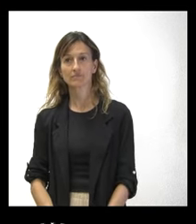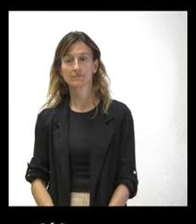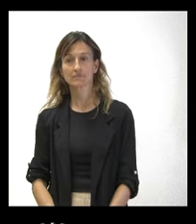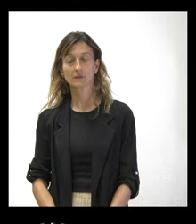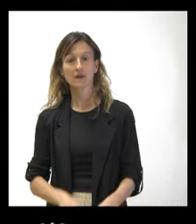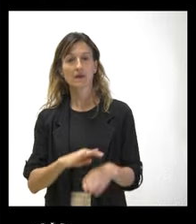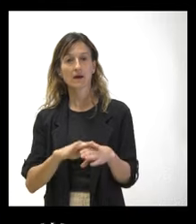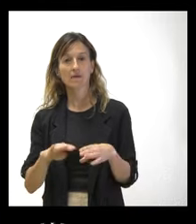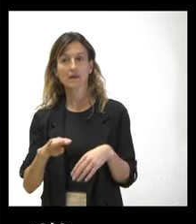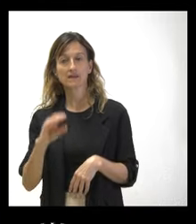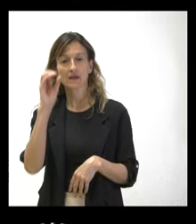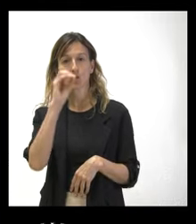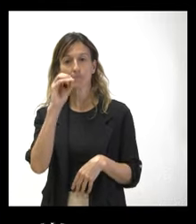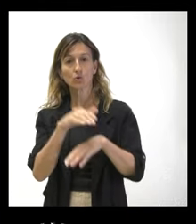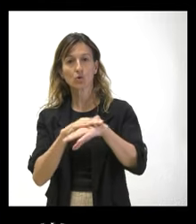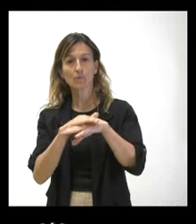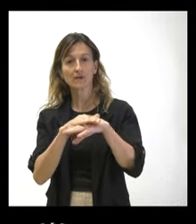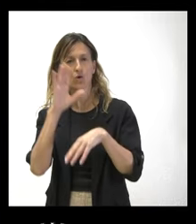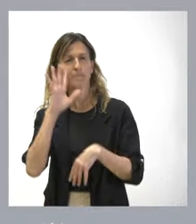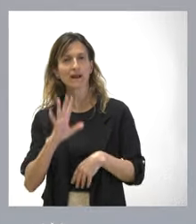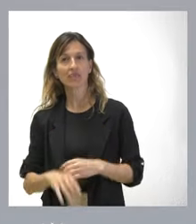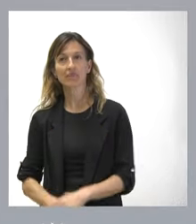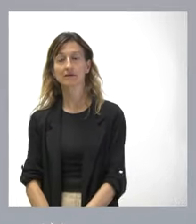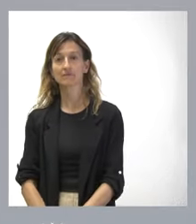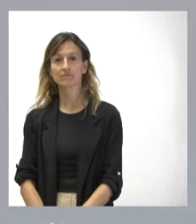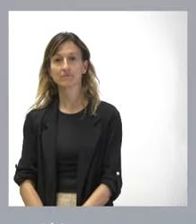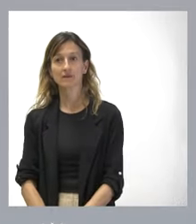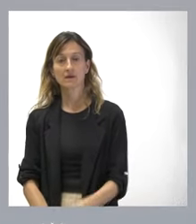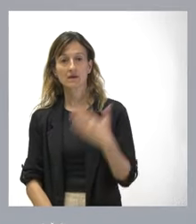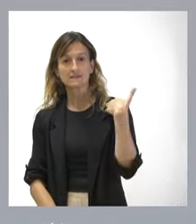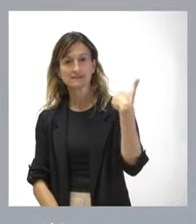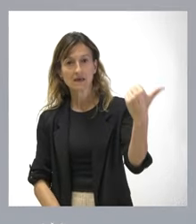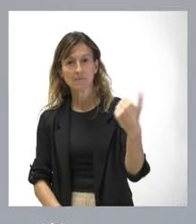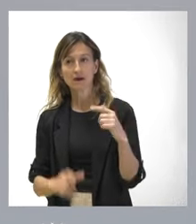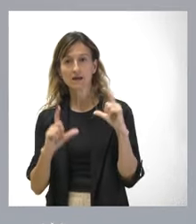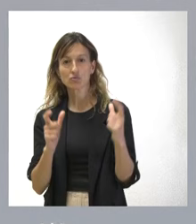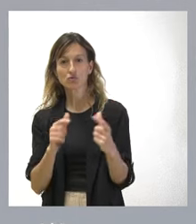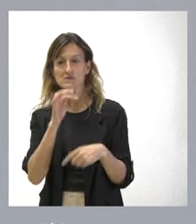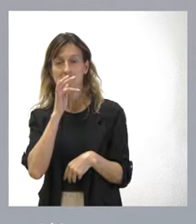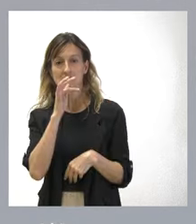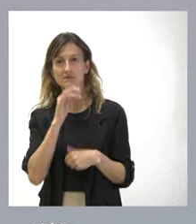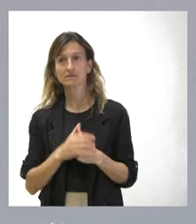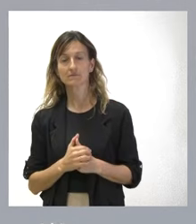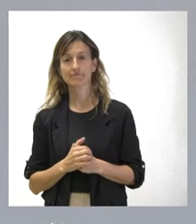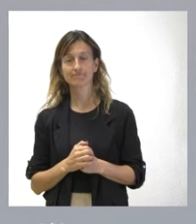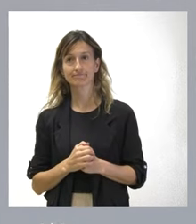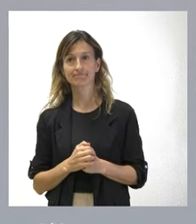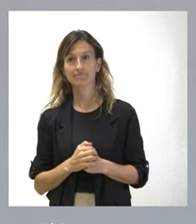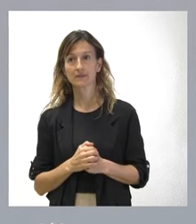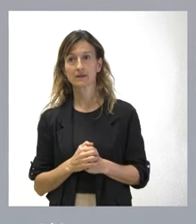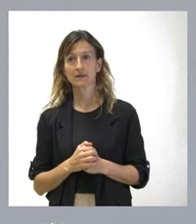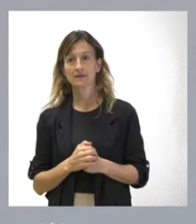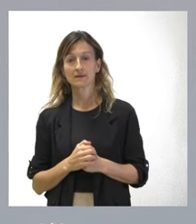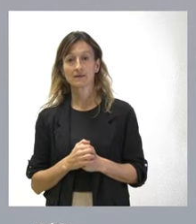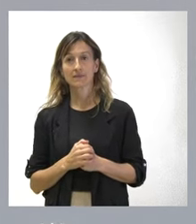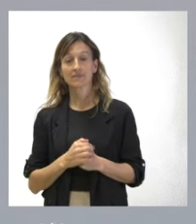¿qué le parece esta postura del Gobierno? Muchas gracias. Pues no nos han convocado a ninguna reunión. Y claro, si la propuesta parte de